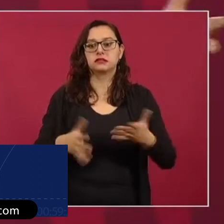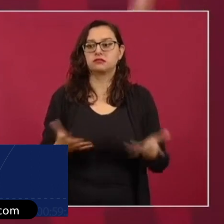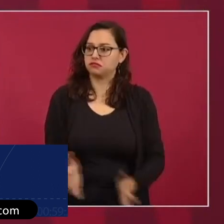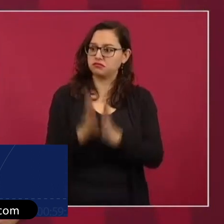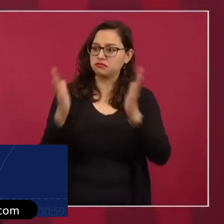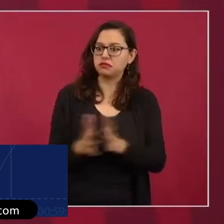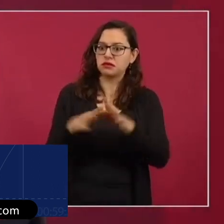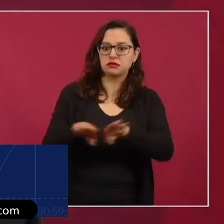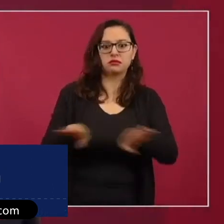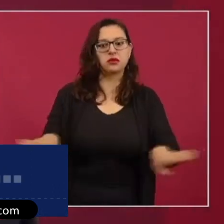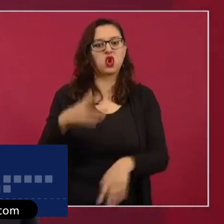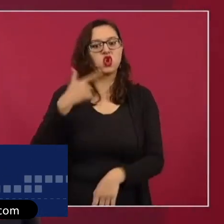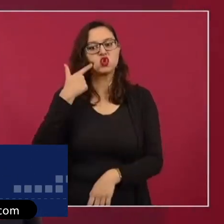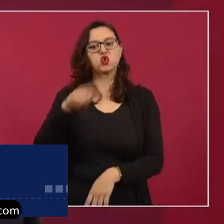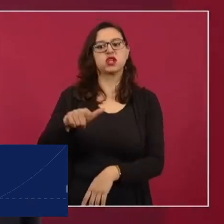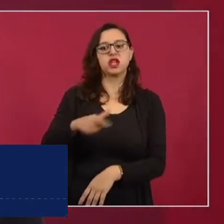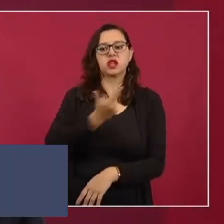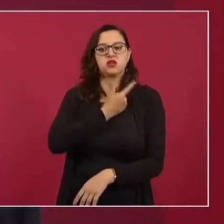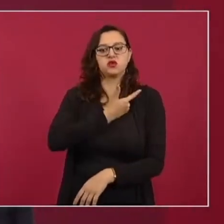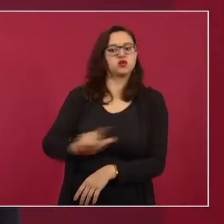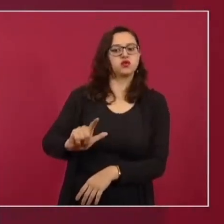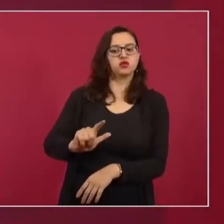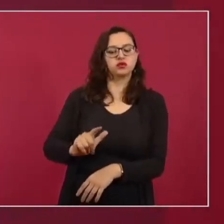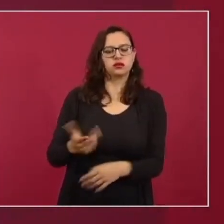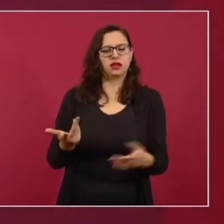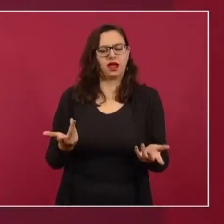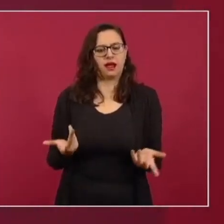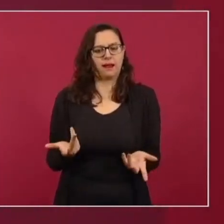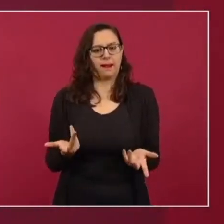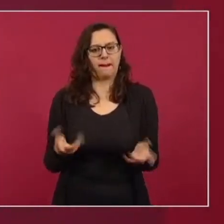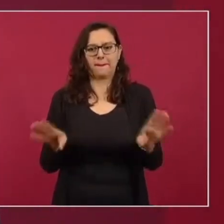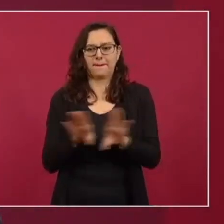democrático, es una paradoja.